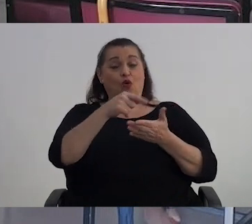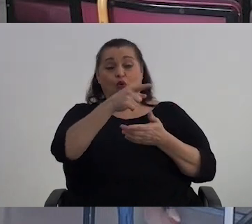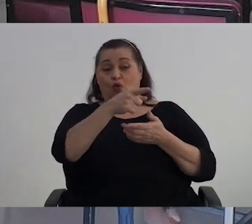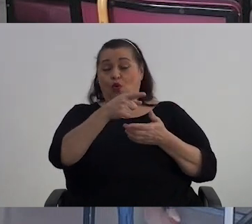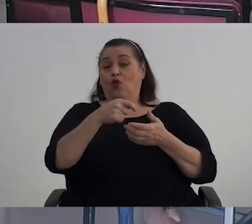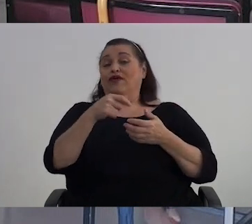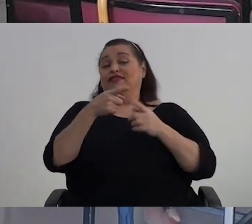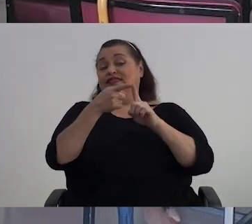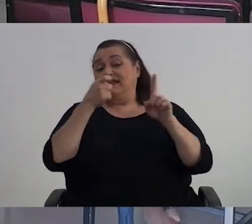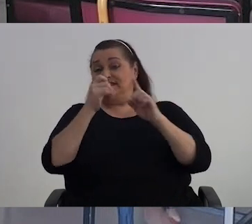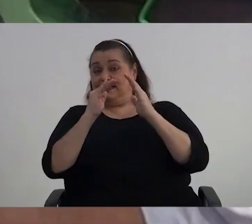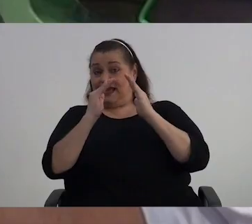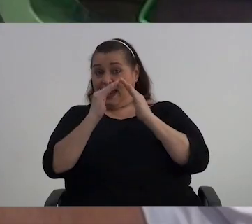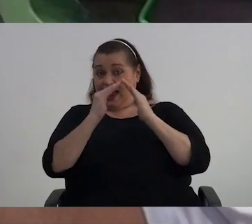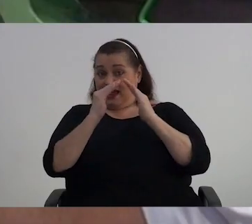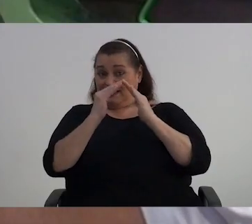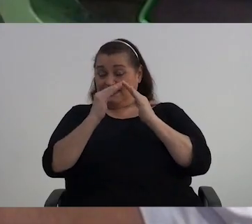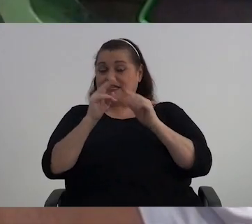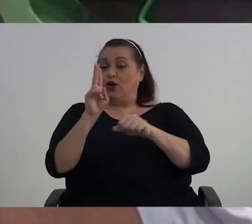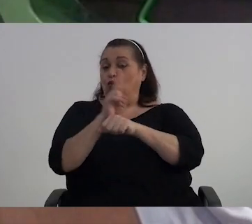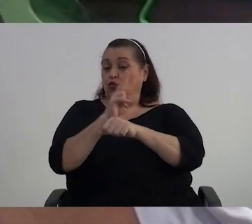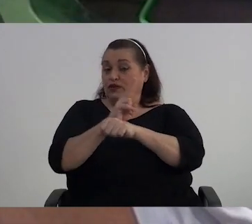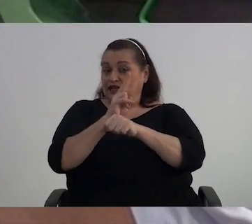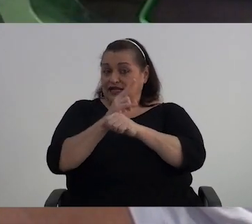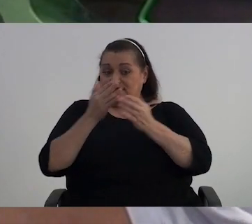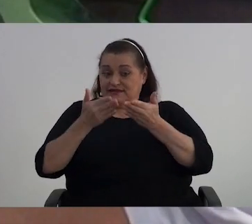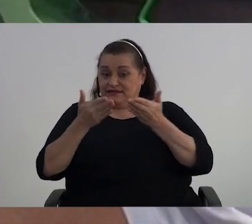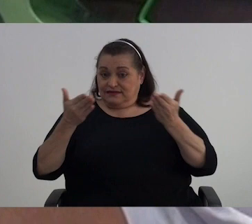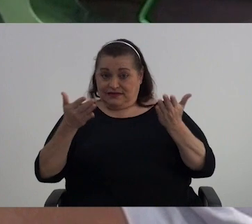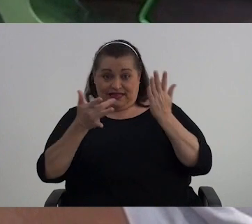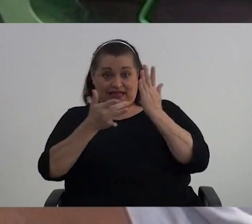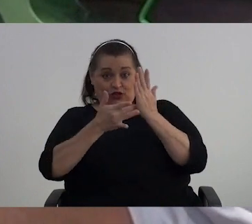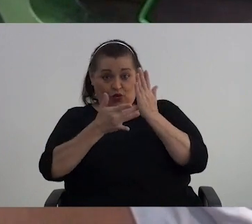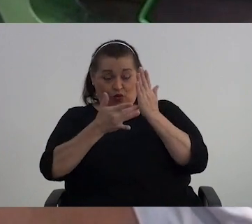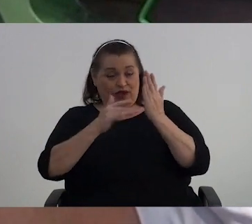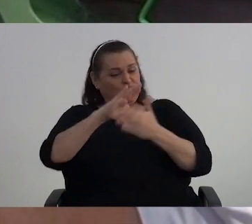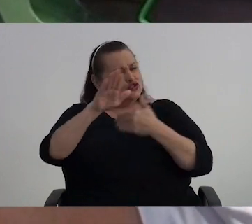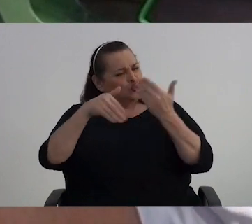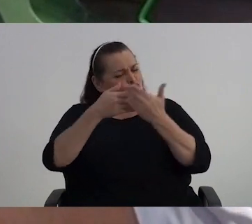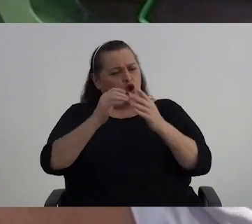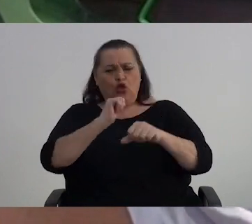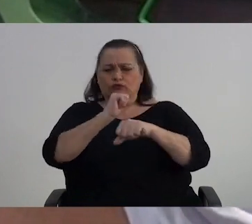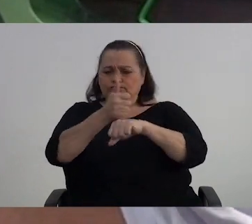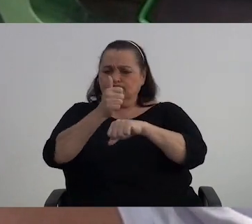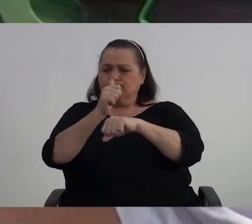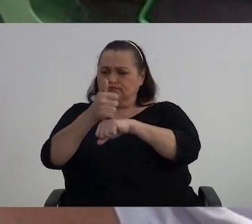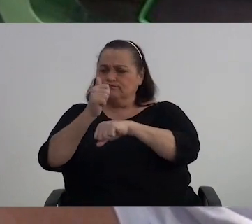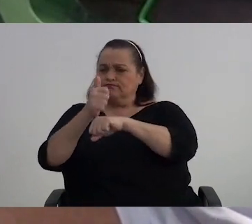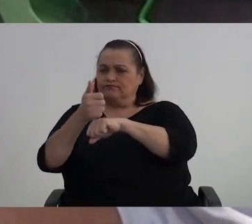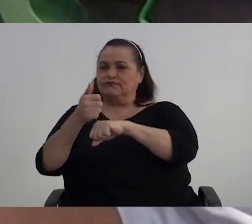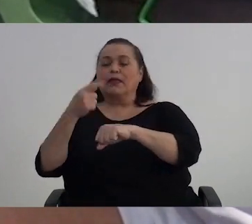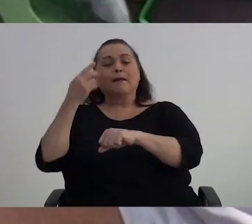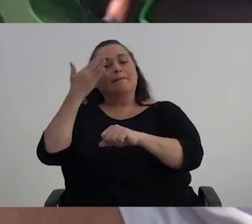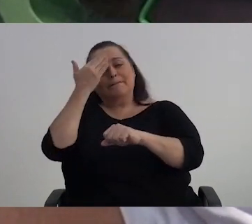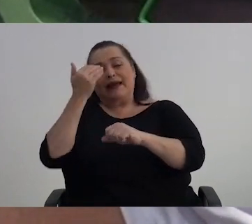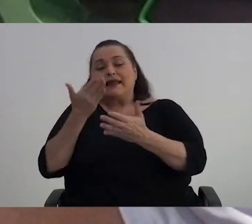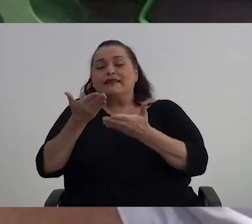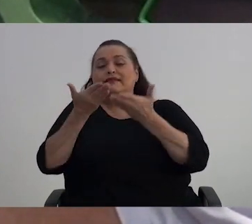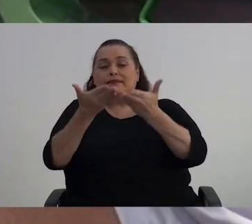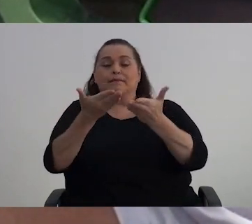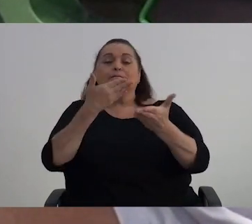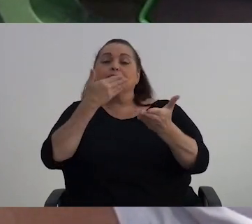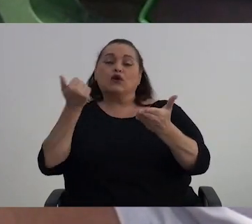desde la casa, utilizando herramientas tecnológicas. Todo eso se ha venido implementando en razón de darle un mejor